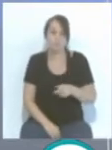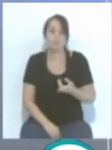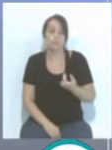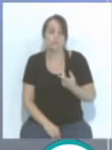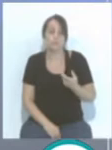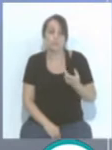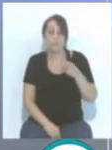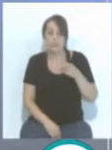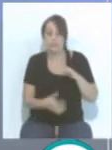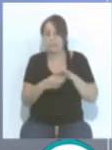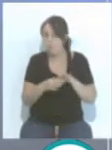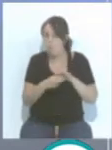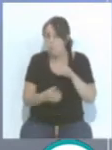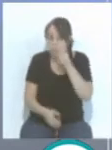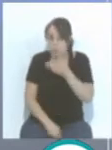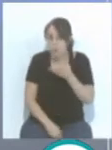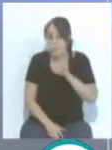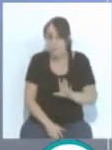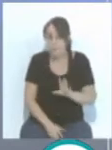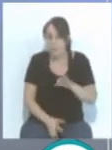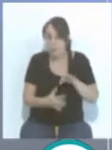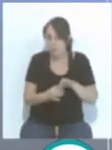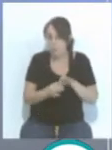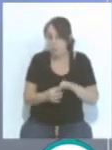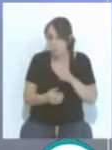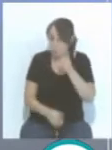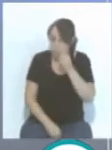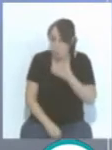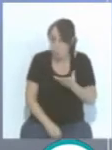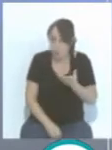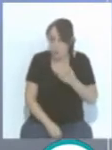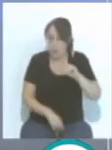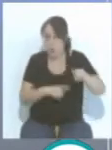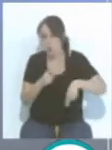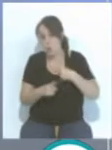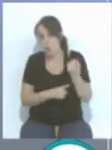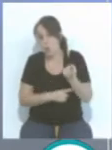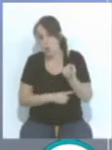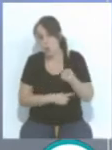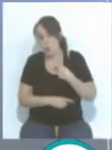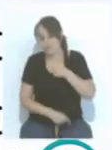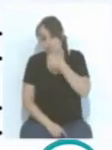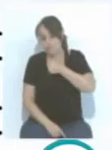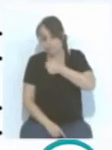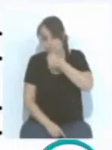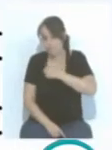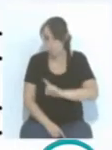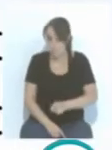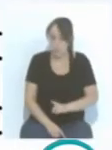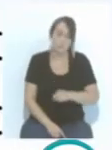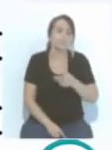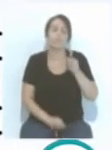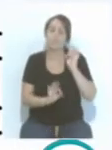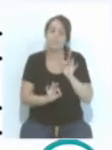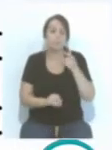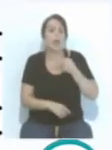tiene que haber una buena relación, pero no por tener una buena relación, se va a tragar con ruedas de molino. Exactamente, hay una colaboración muy